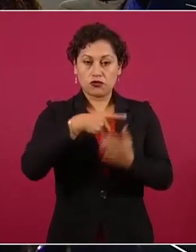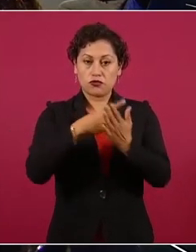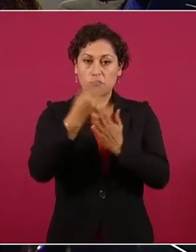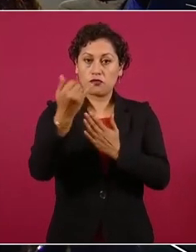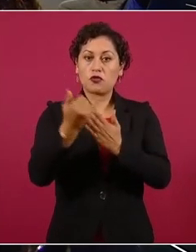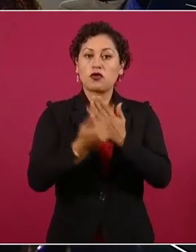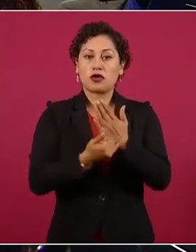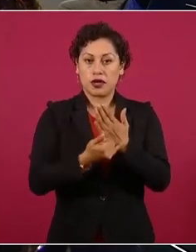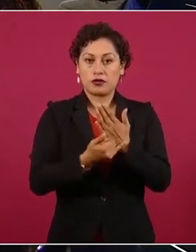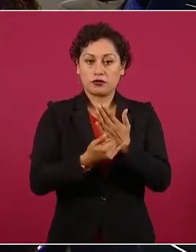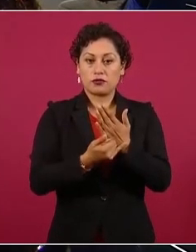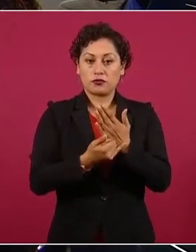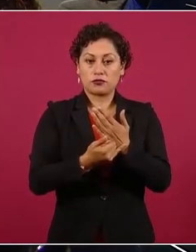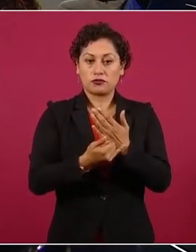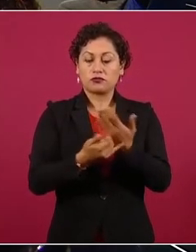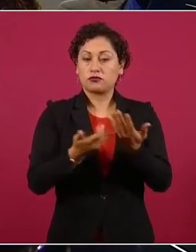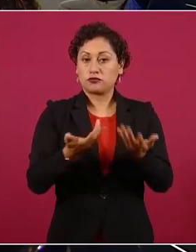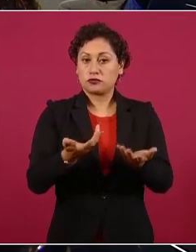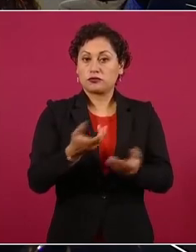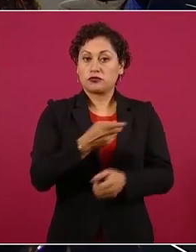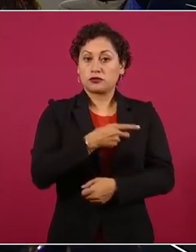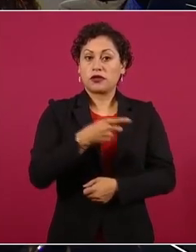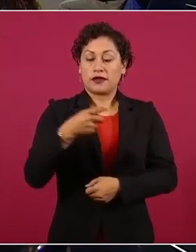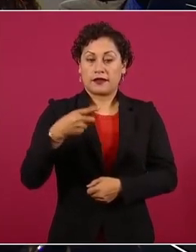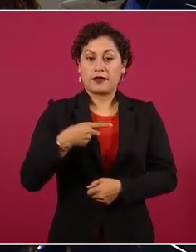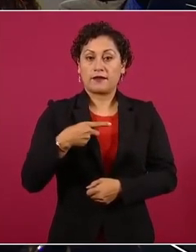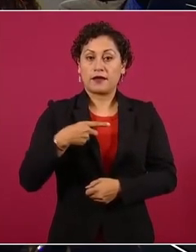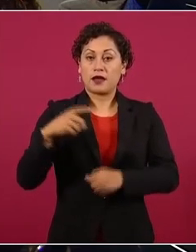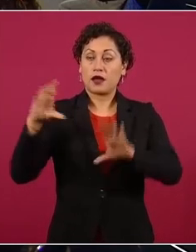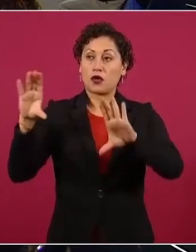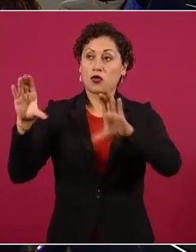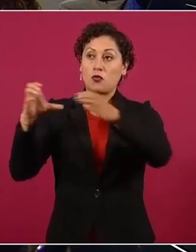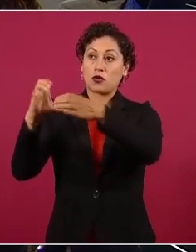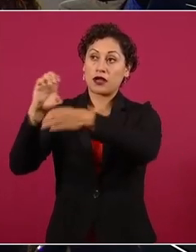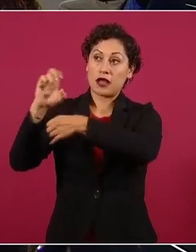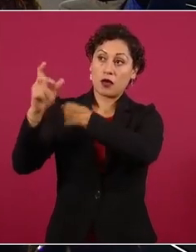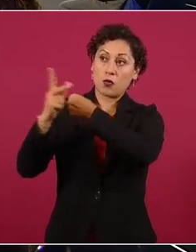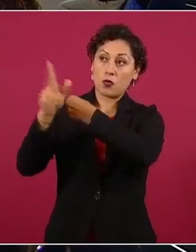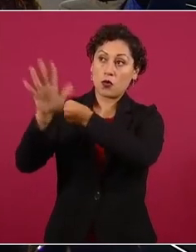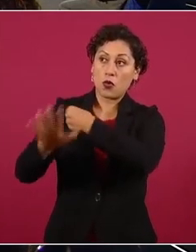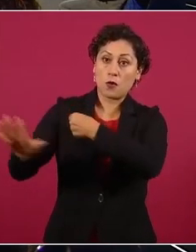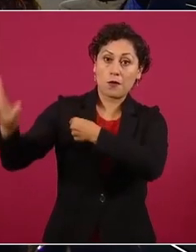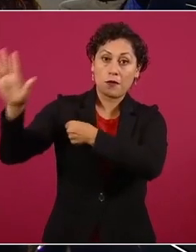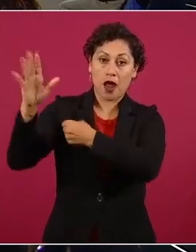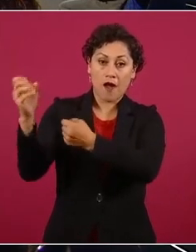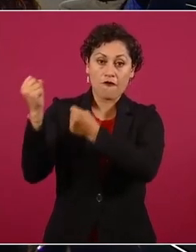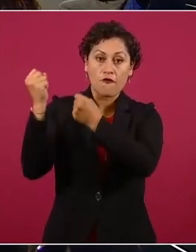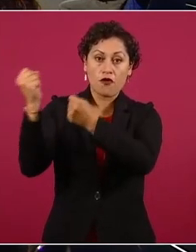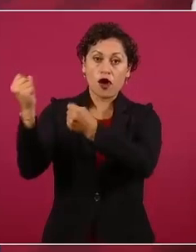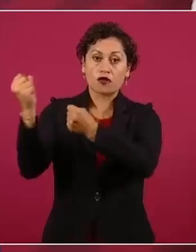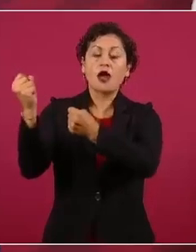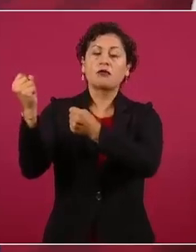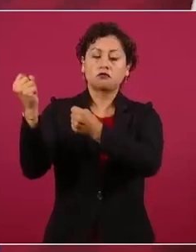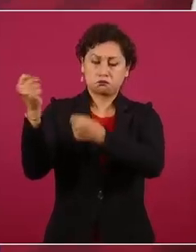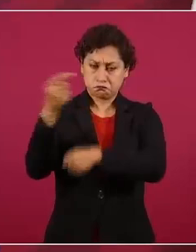Comunidad Europea y se convirtió en Unión Europea, así queremos nosotros,